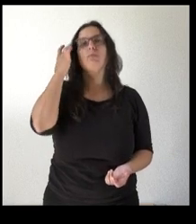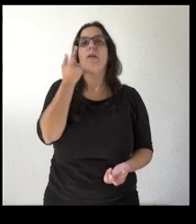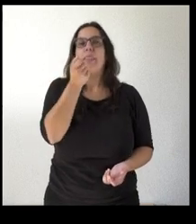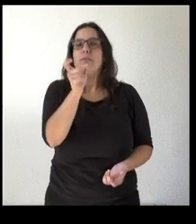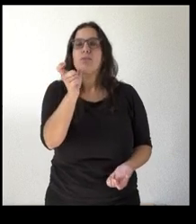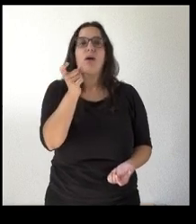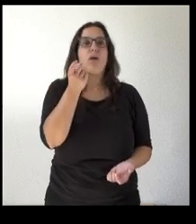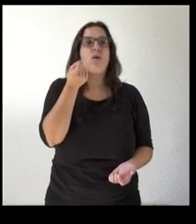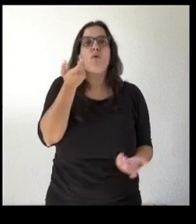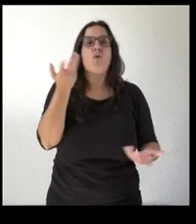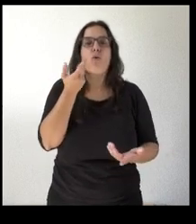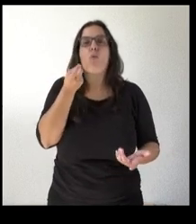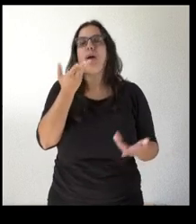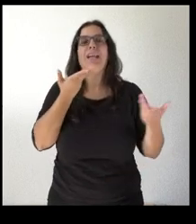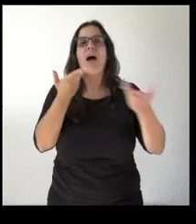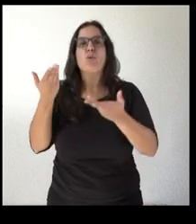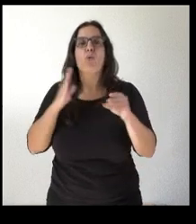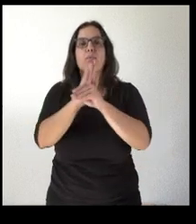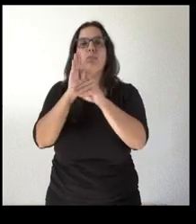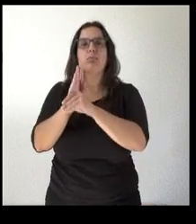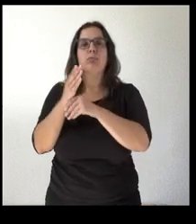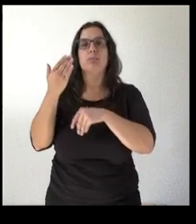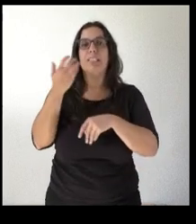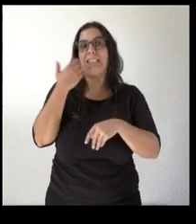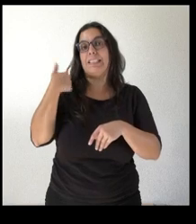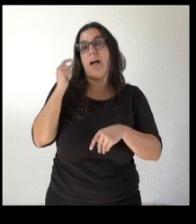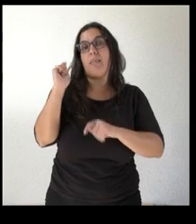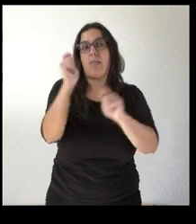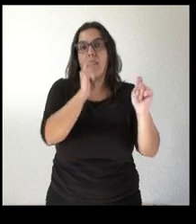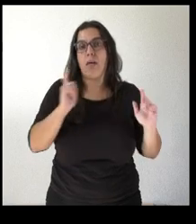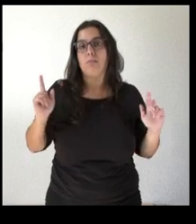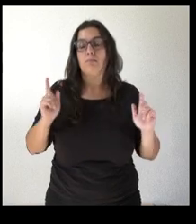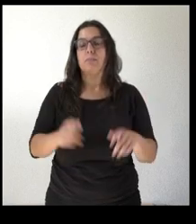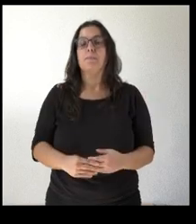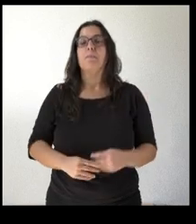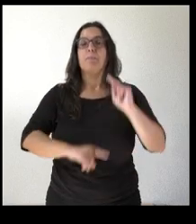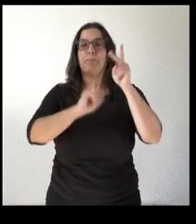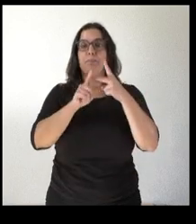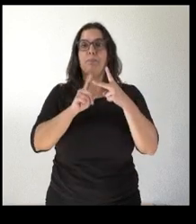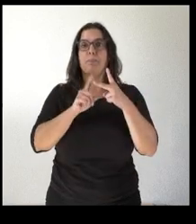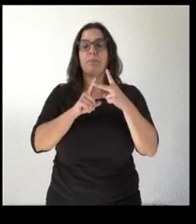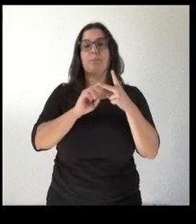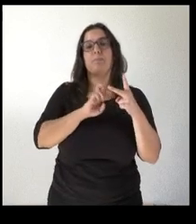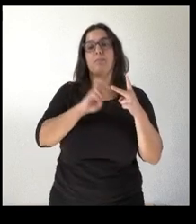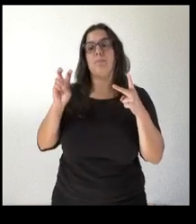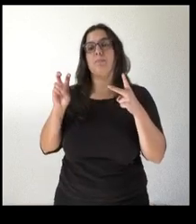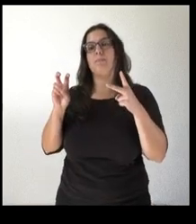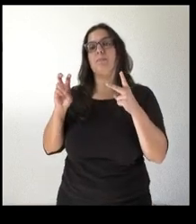o número de ayudas que se han entregado si es que se ha entregado alguna de manera efectiva y para Jesús Julio